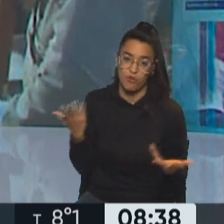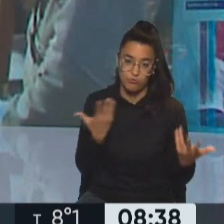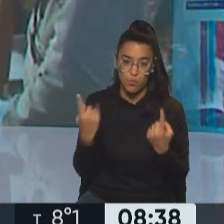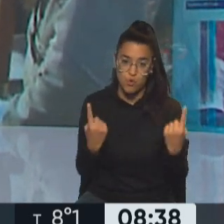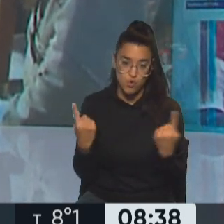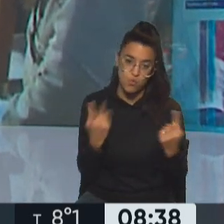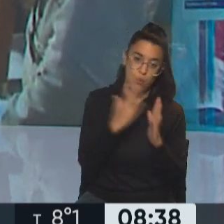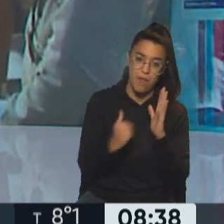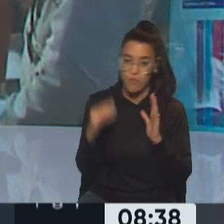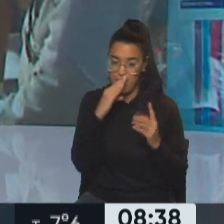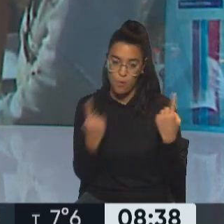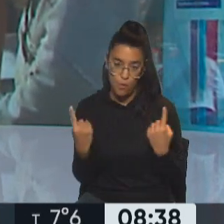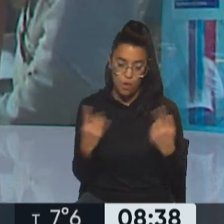y uno.